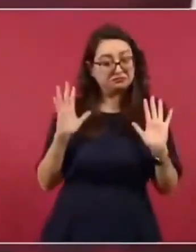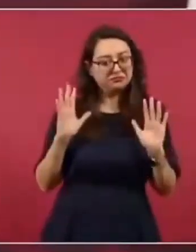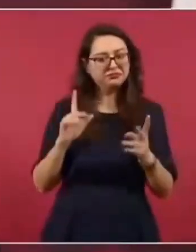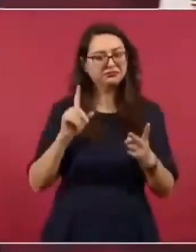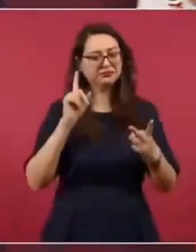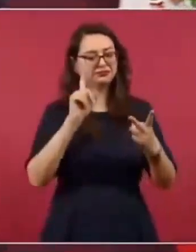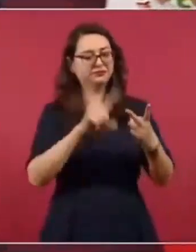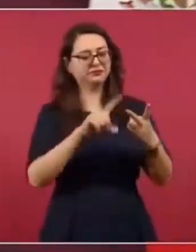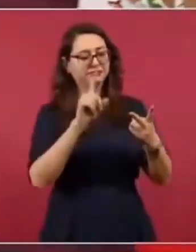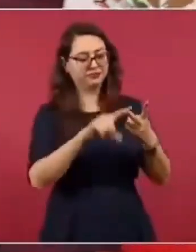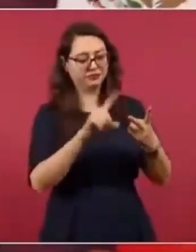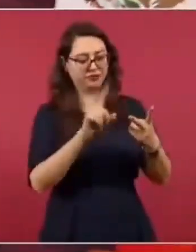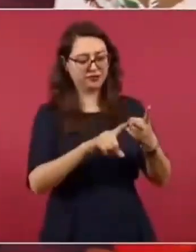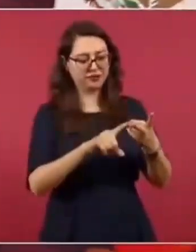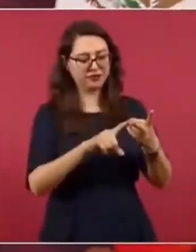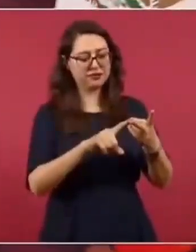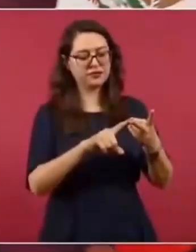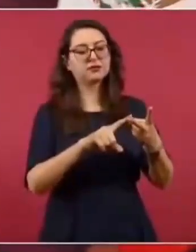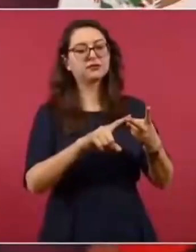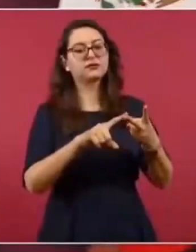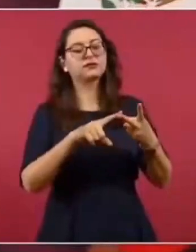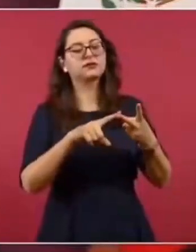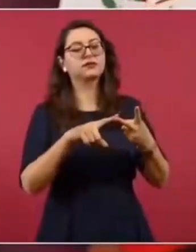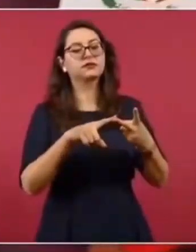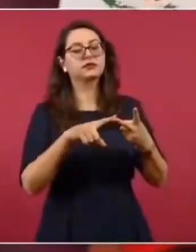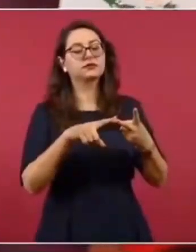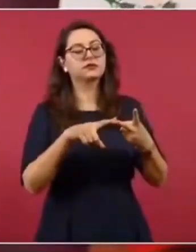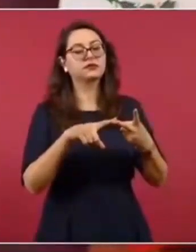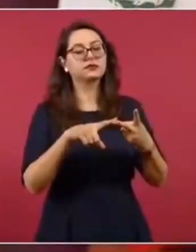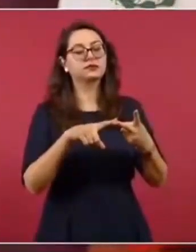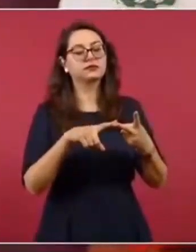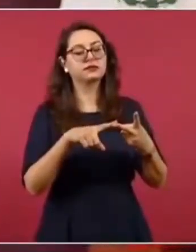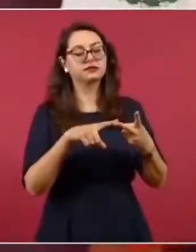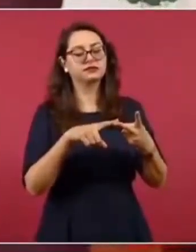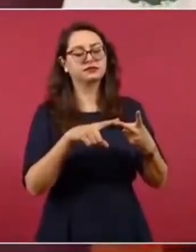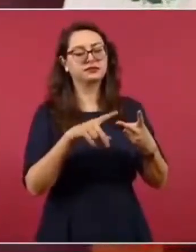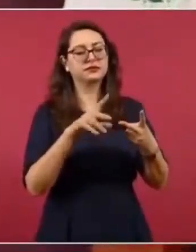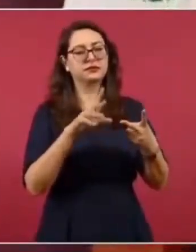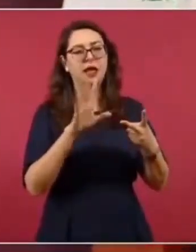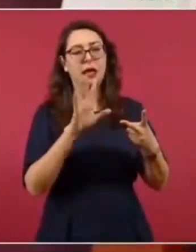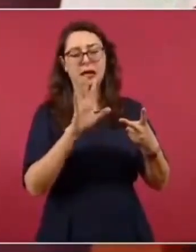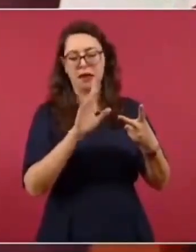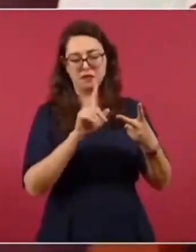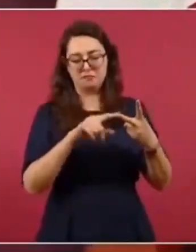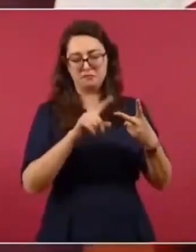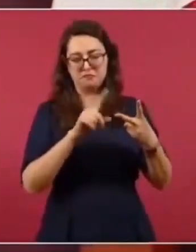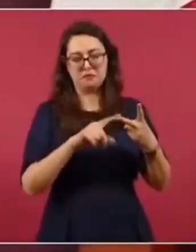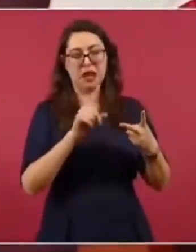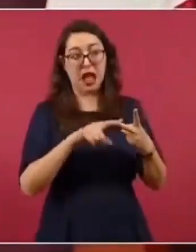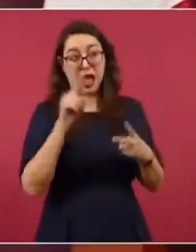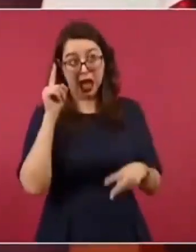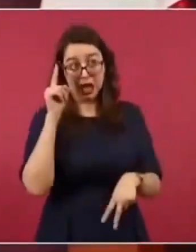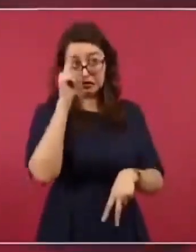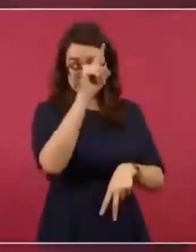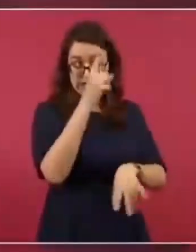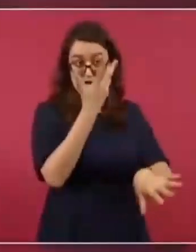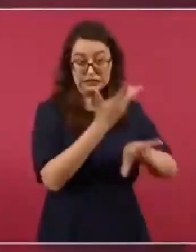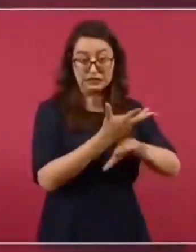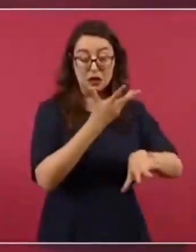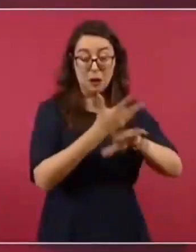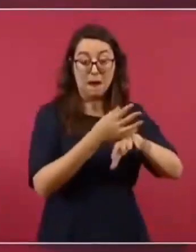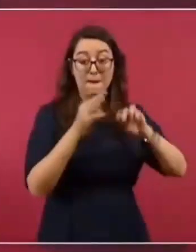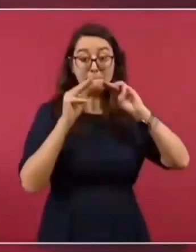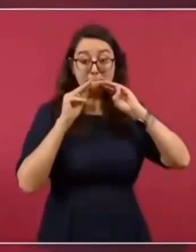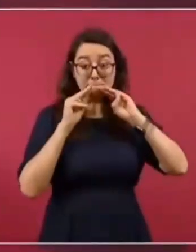carteles que distribuyen el fentanilo